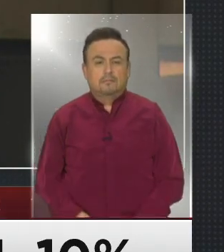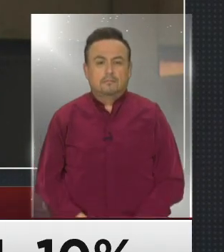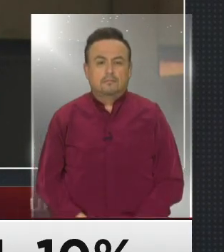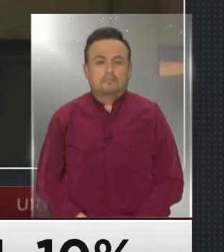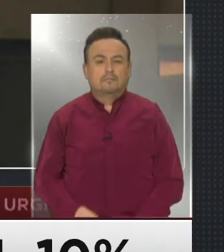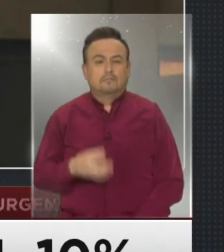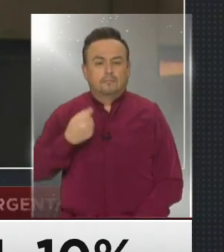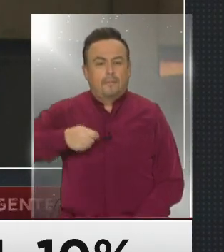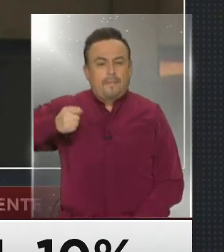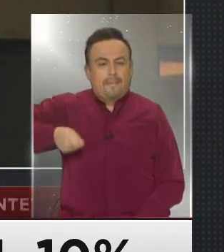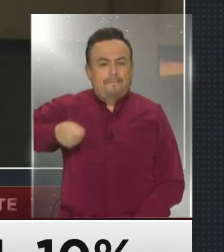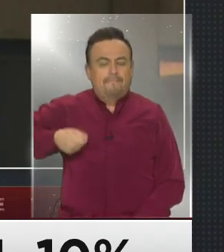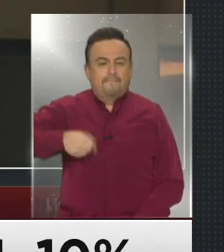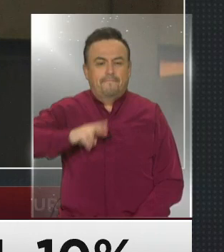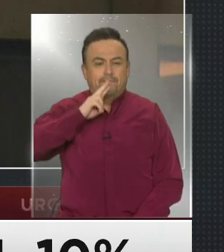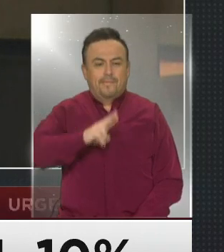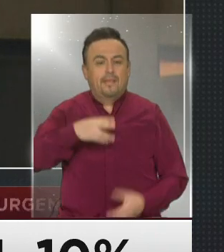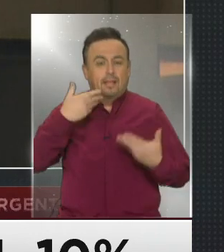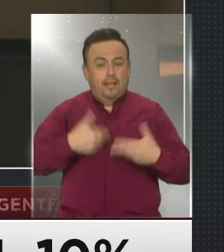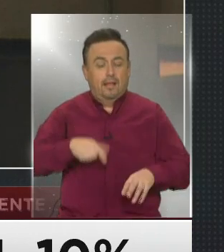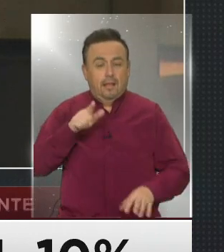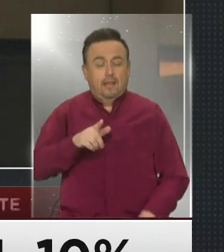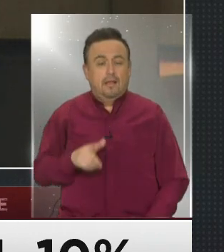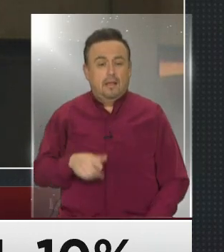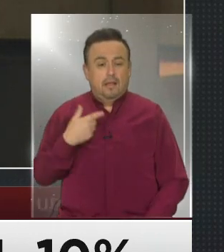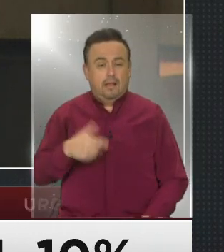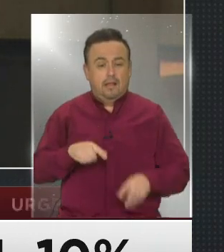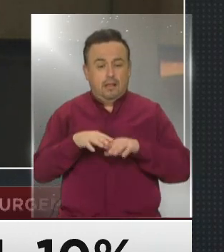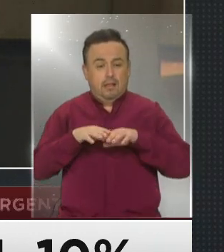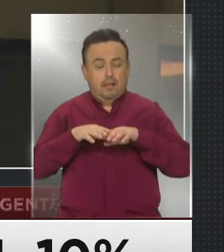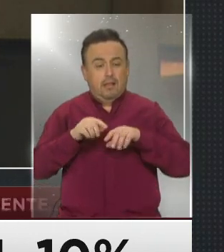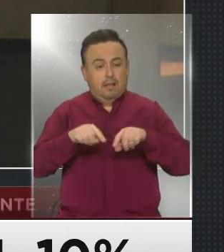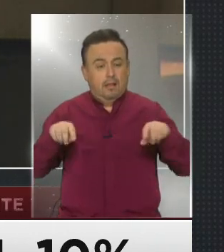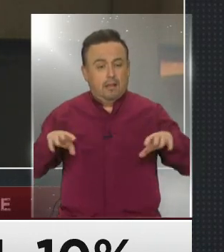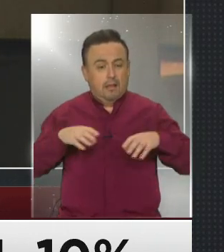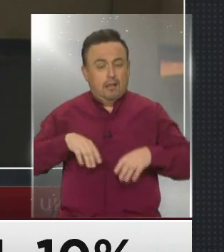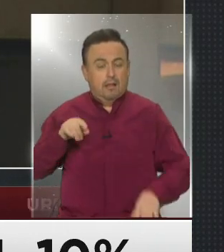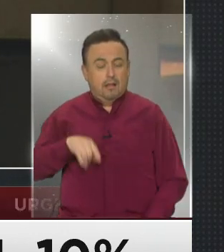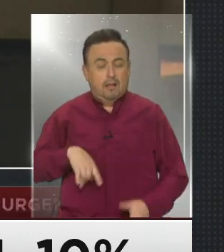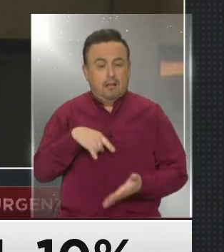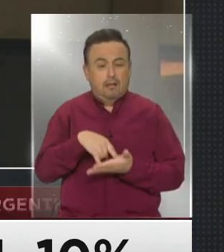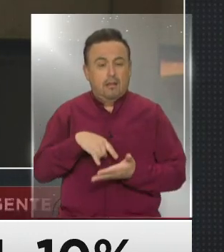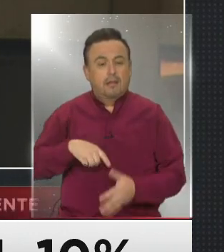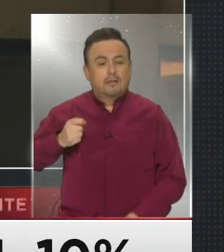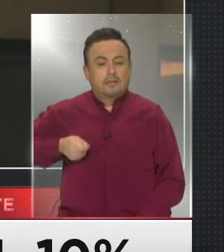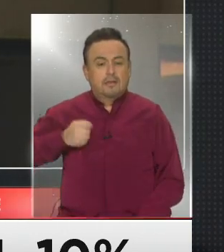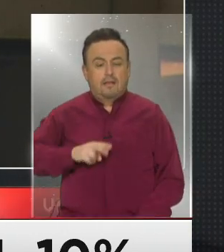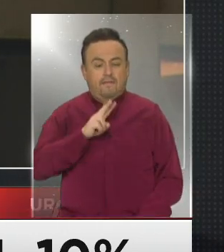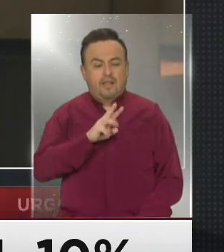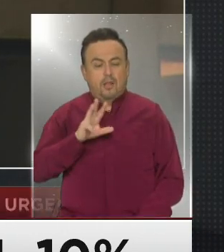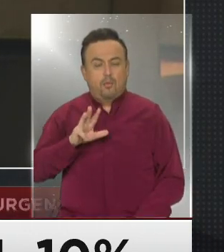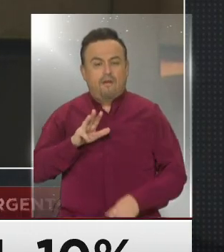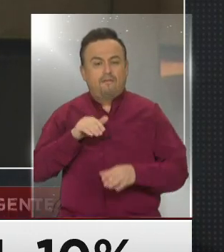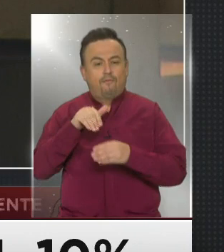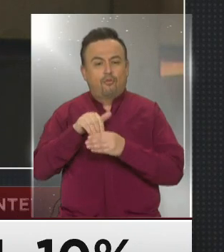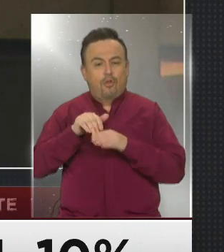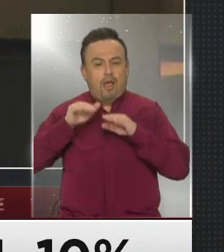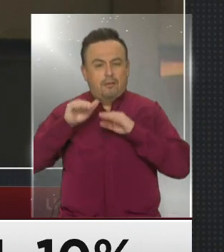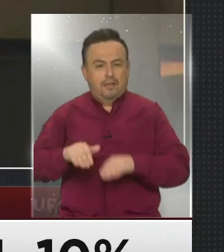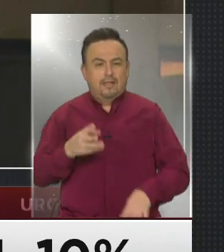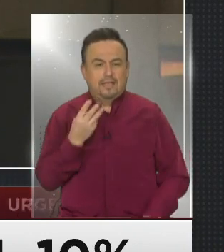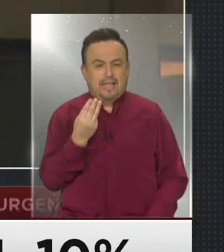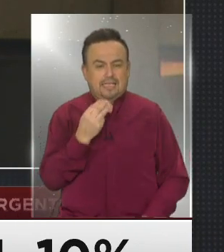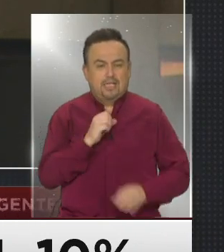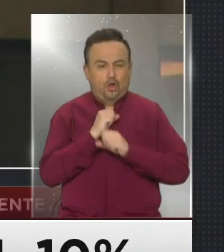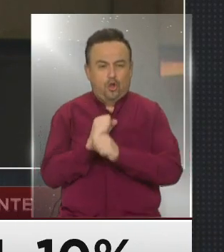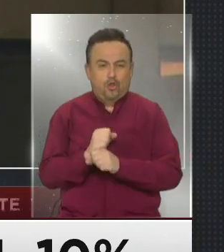Ahí está el resultado. El que entrega la mesa de la Cámara Alta, 29 votos a favor, 13